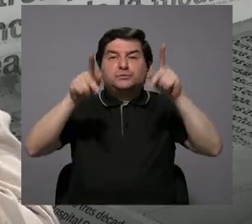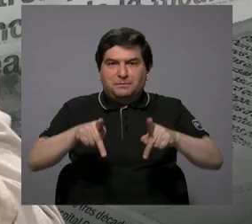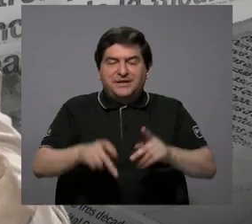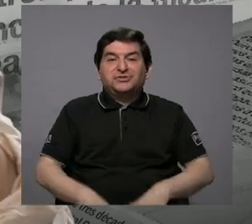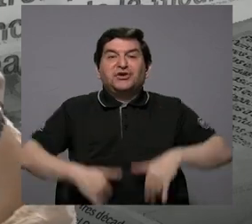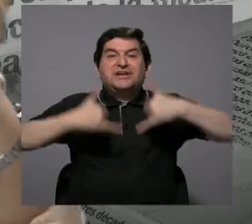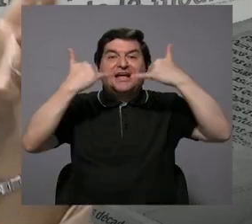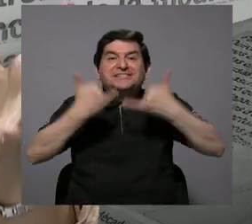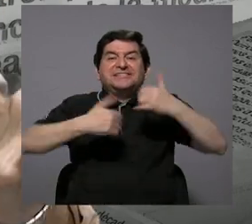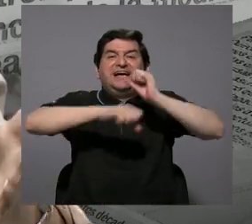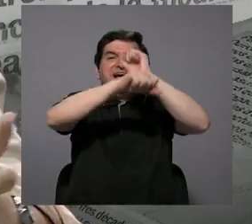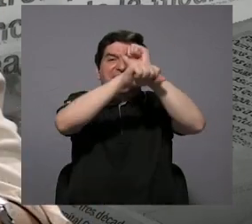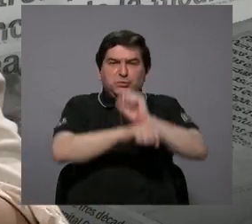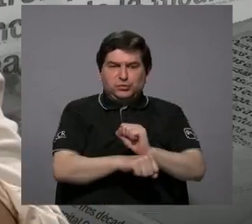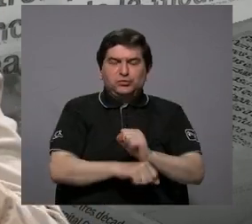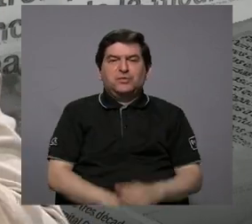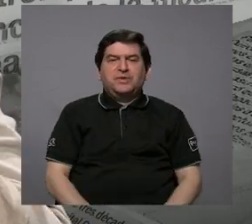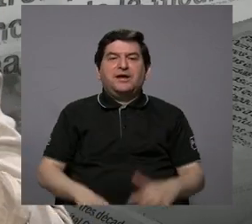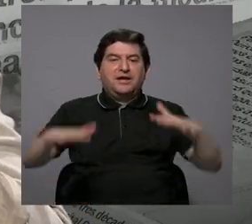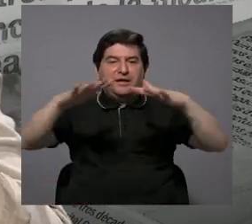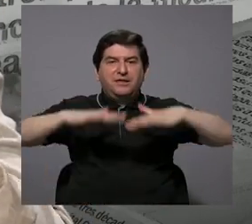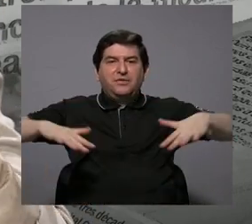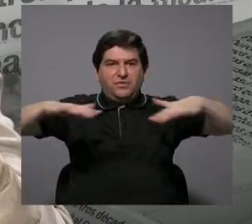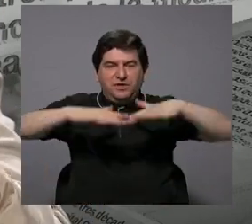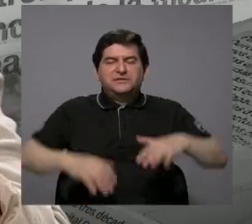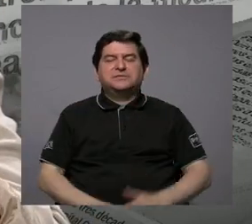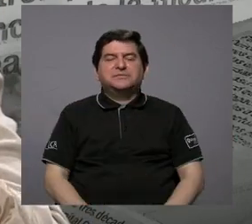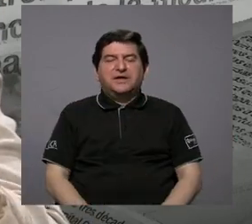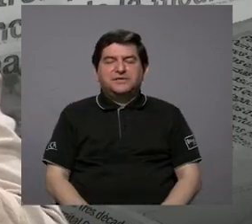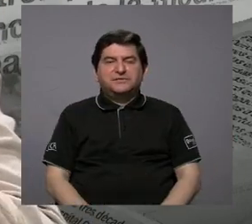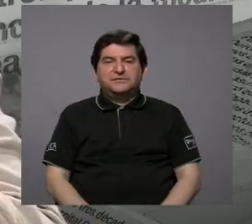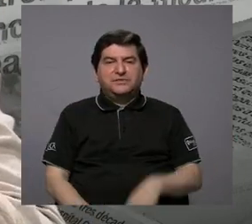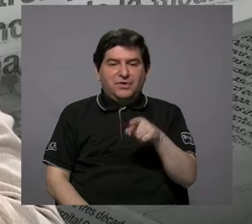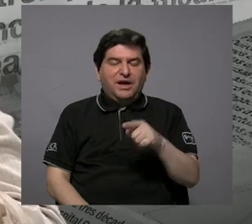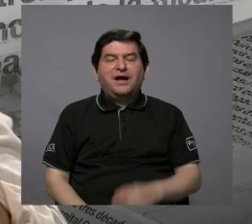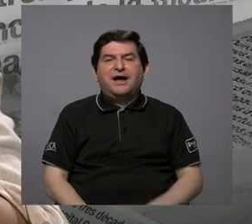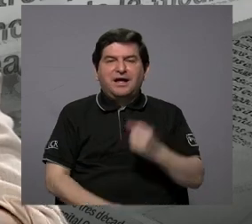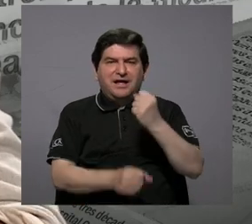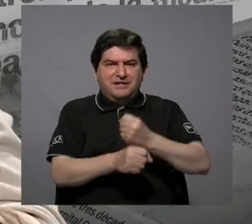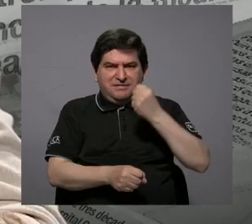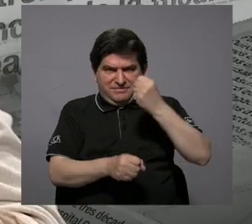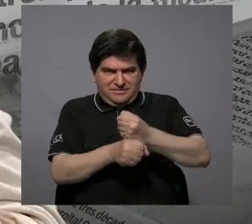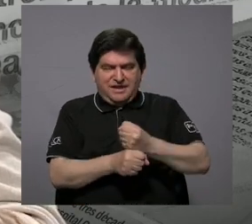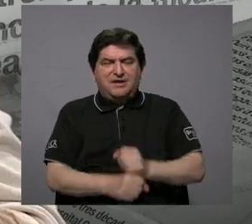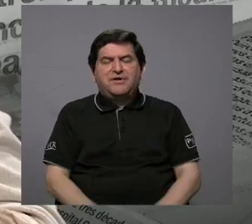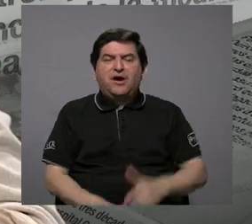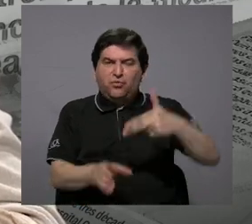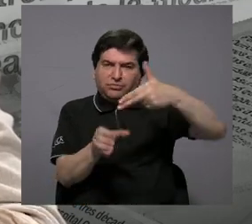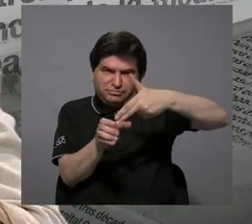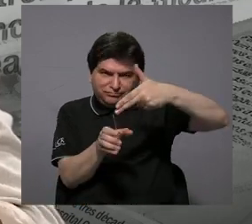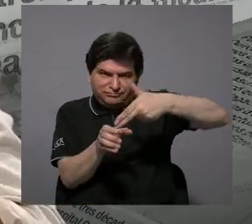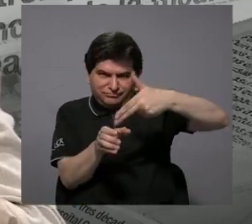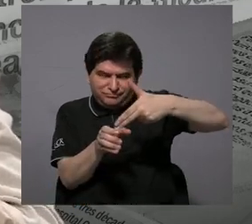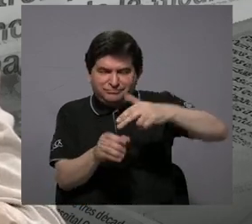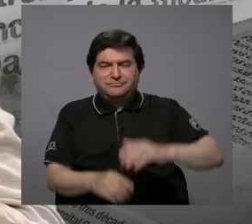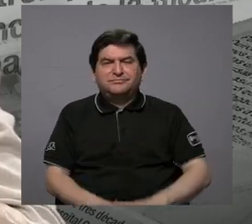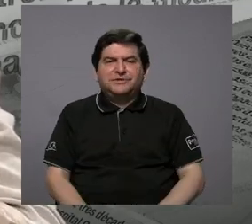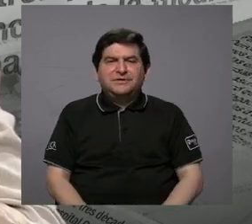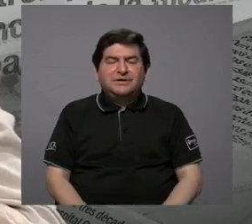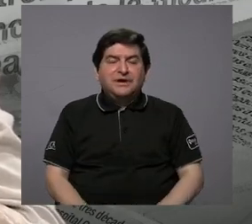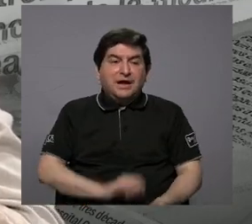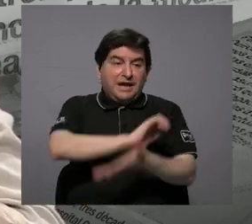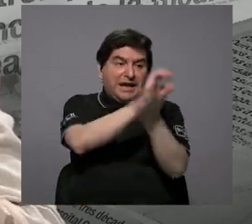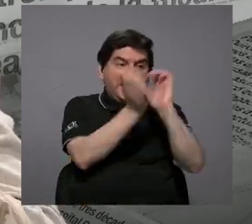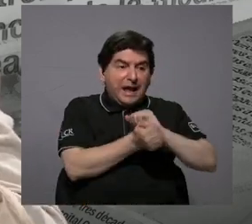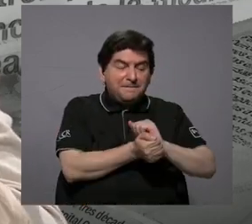que ya están acostumbradas a trabajar en un ámbito laboral o con un vehículo, en este caso de combustión interna, pasen de ese